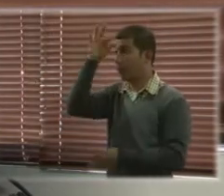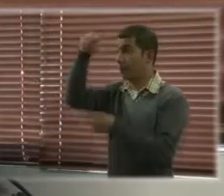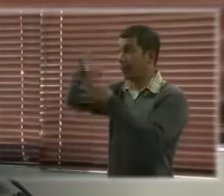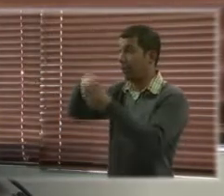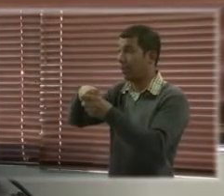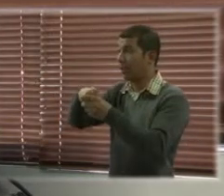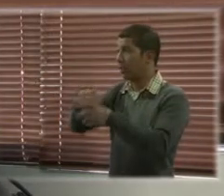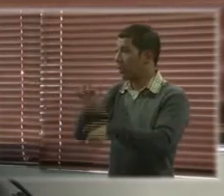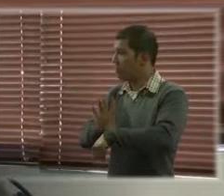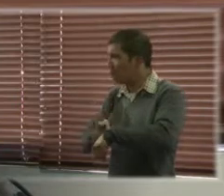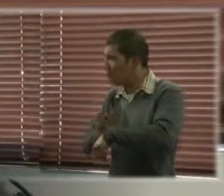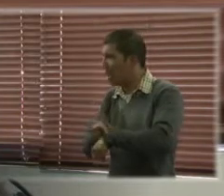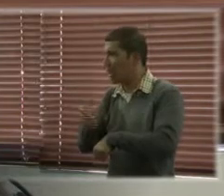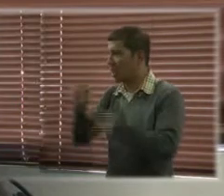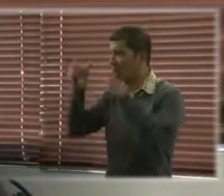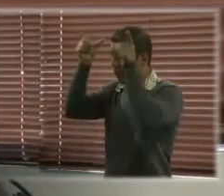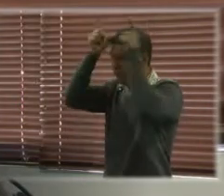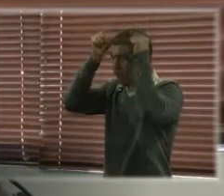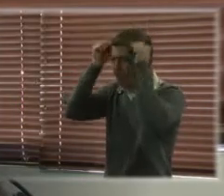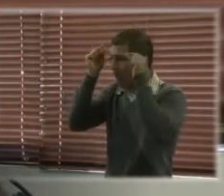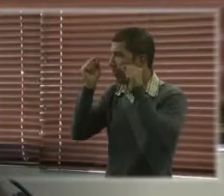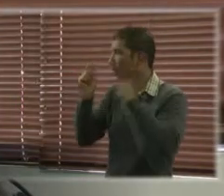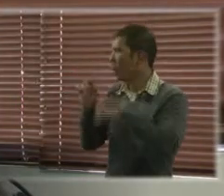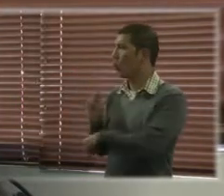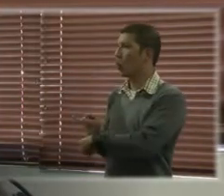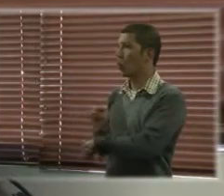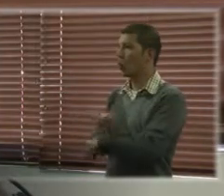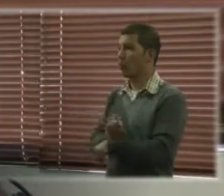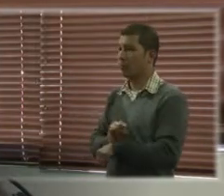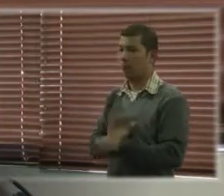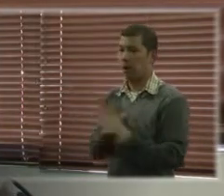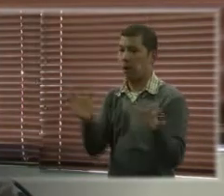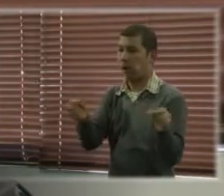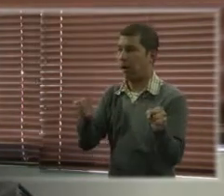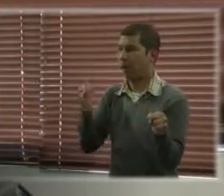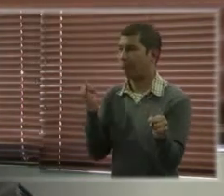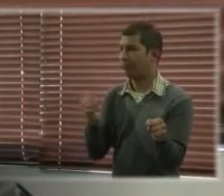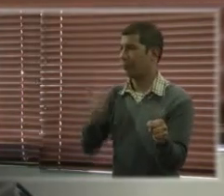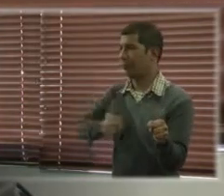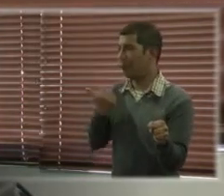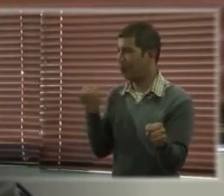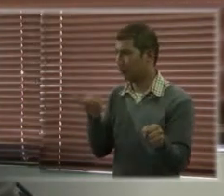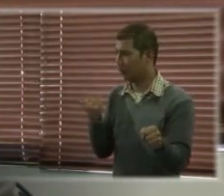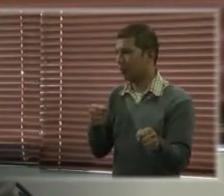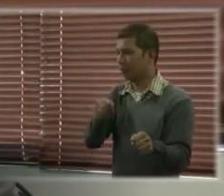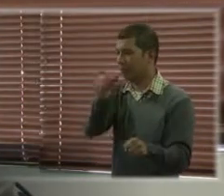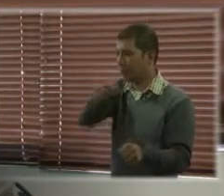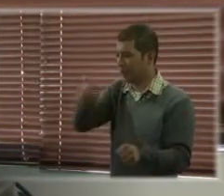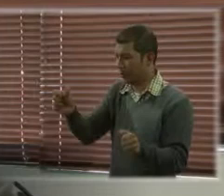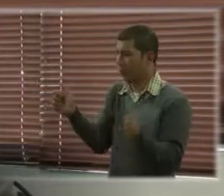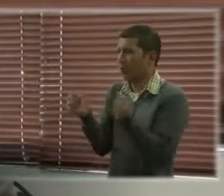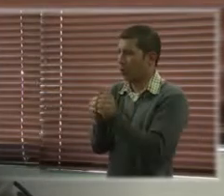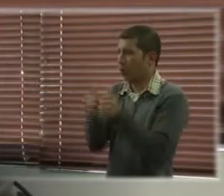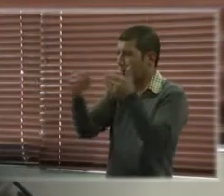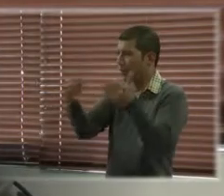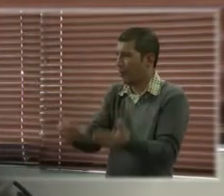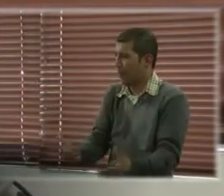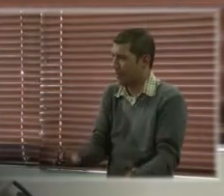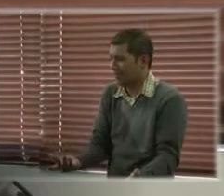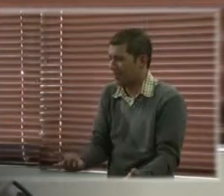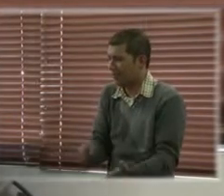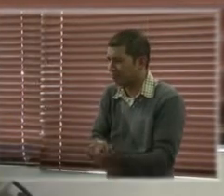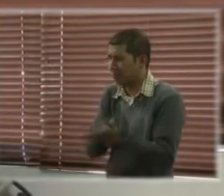médico y por parte de personal de seguridad que está dentro del hospital custodiando a personas que han sido